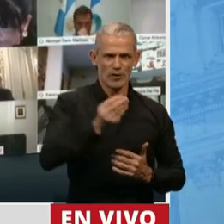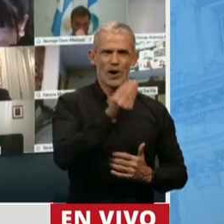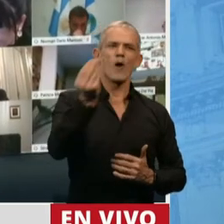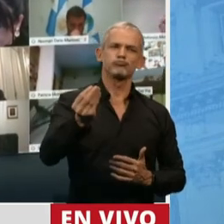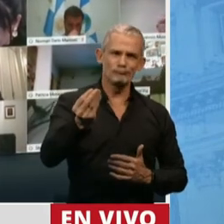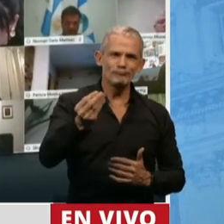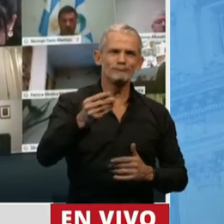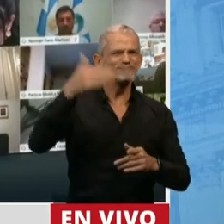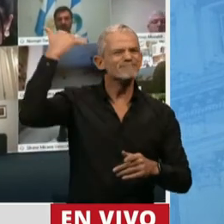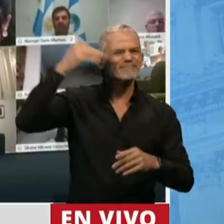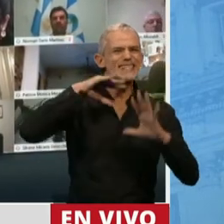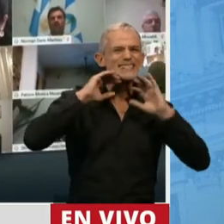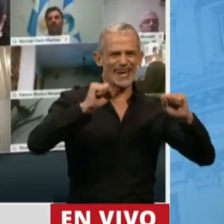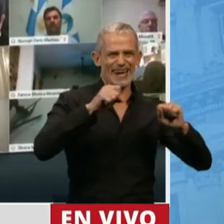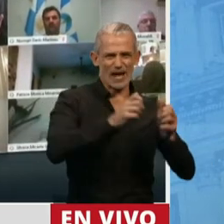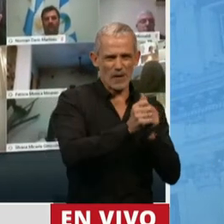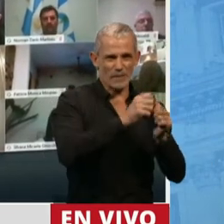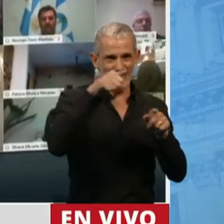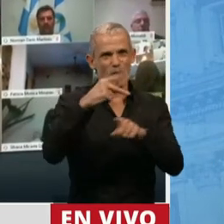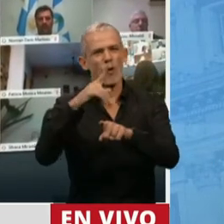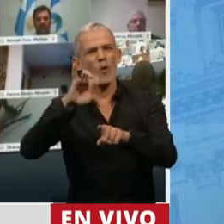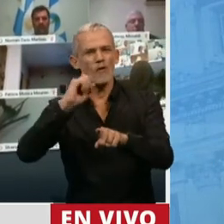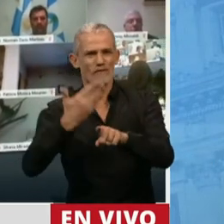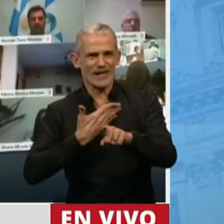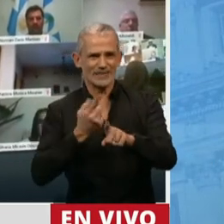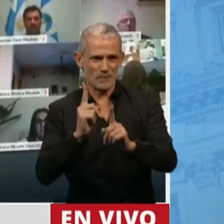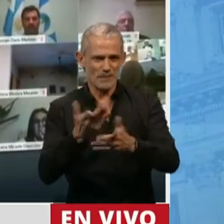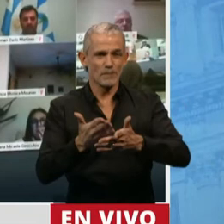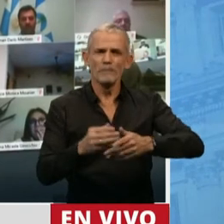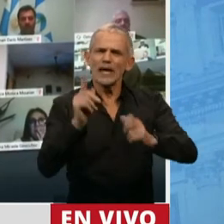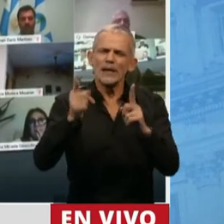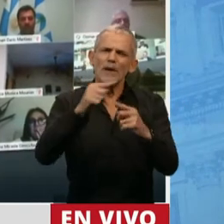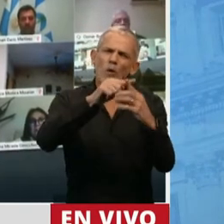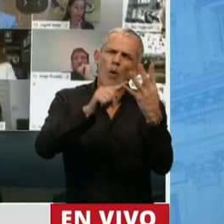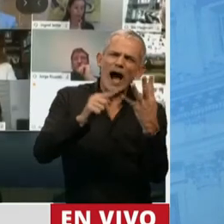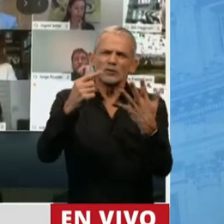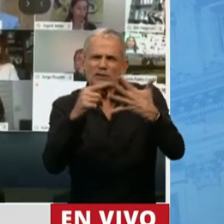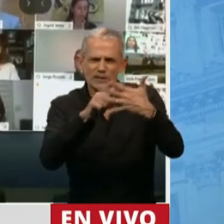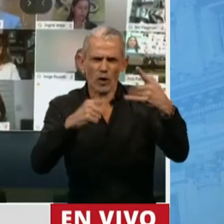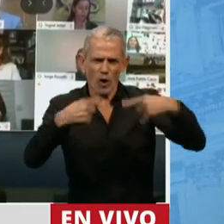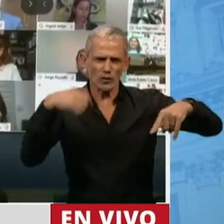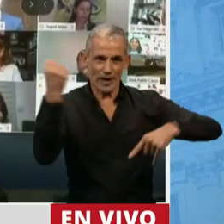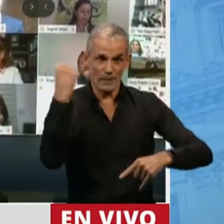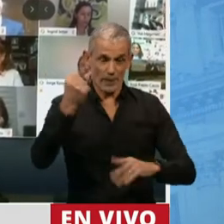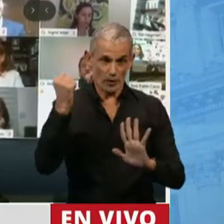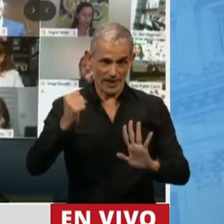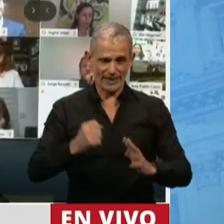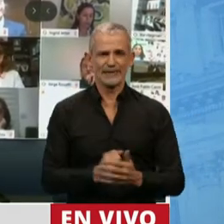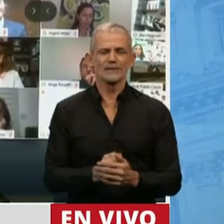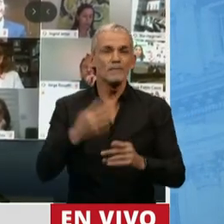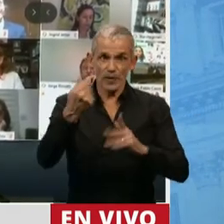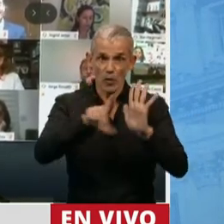que en aquel momento era secretario PYME. Quiero también reivindicar cuatro o cinco aspectos. Es claramente una ley